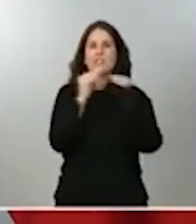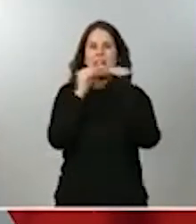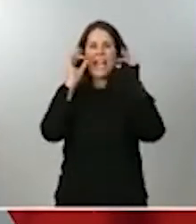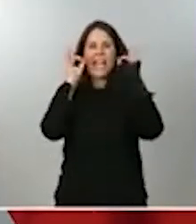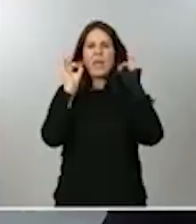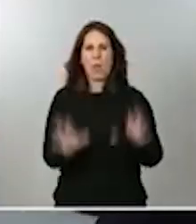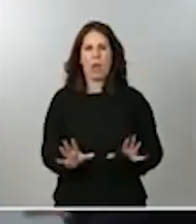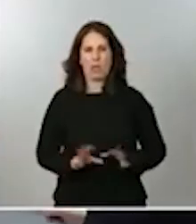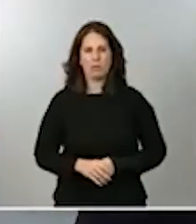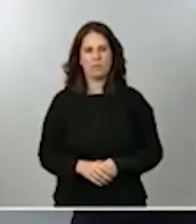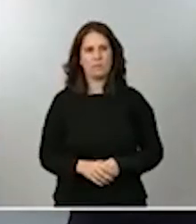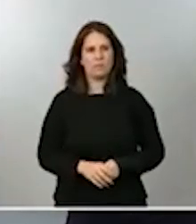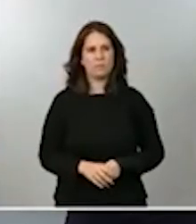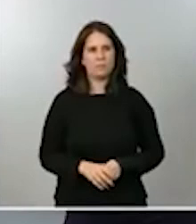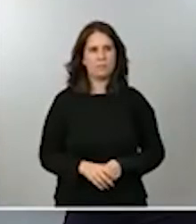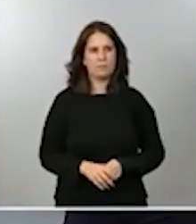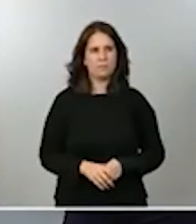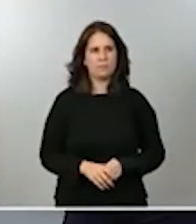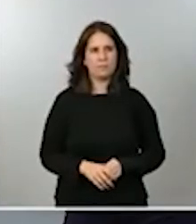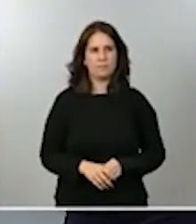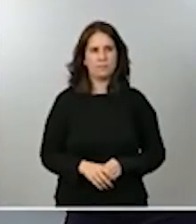Pasamos la palabra aquí, Sato.